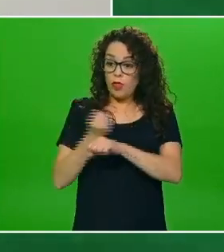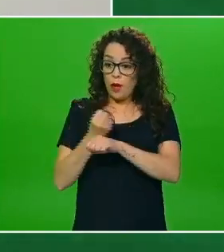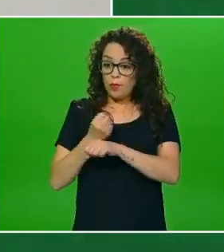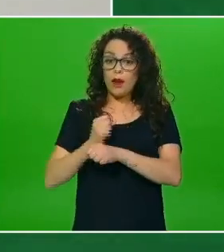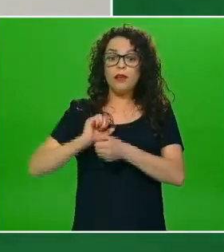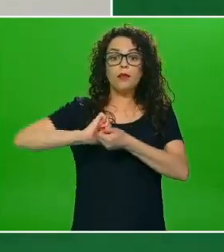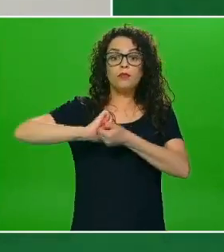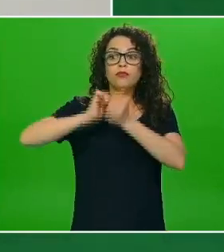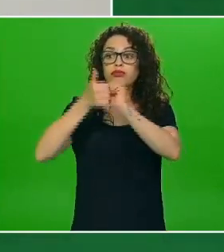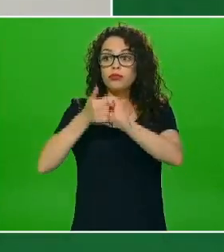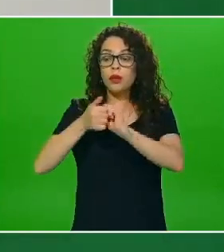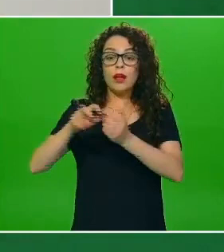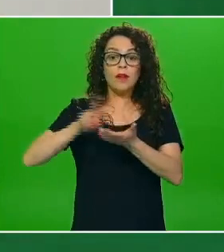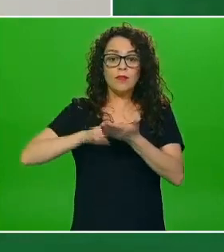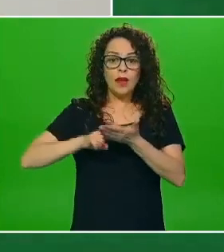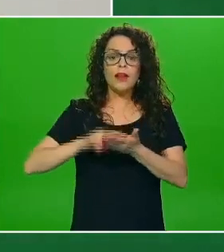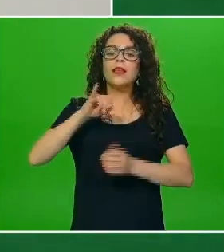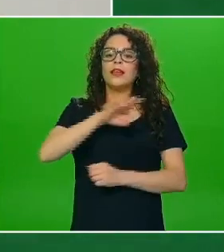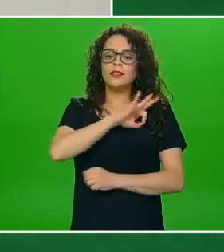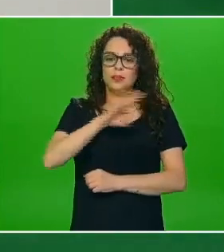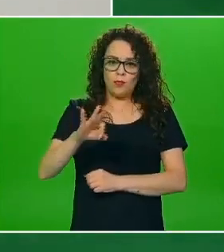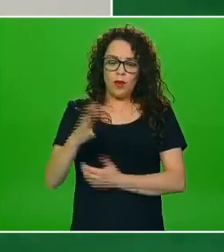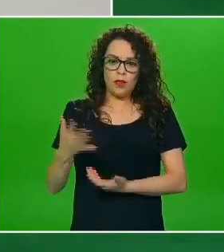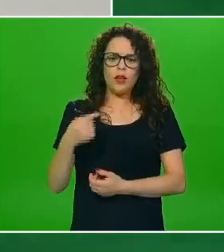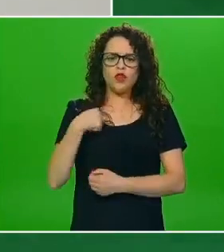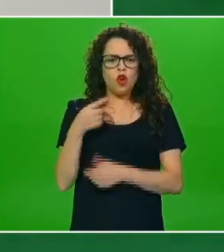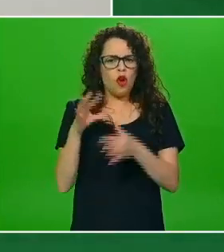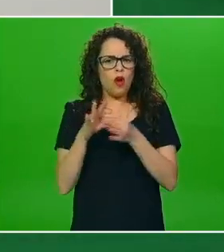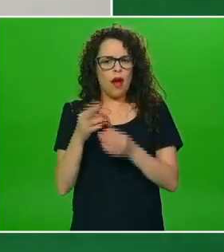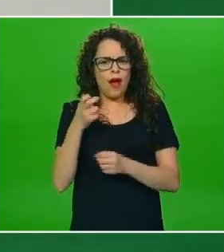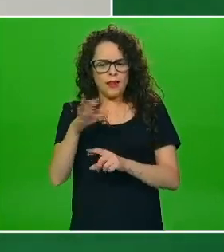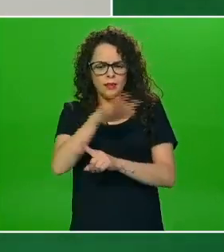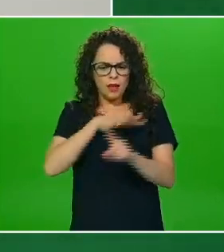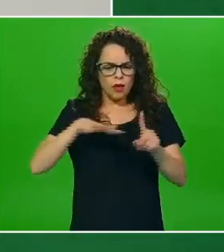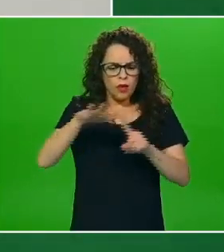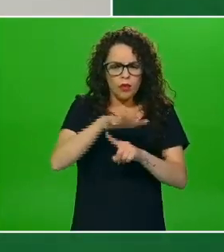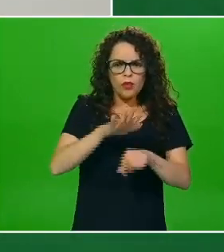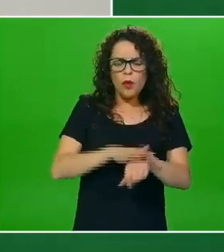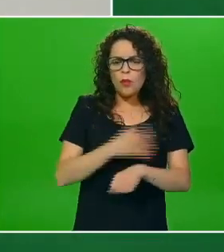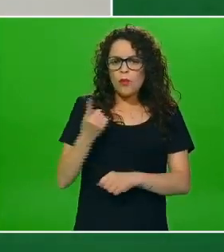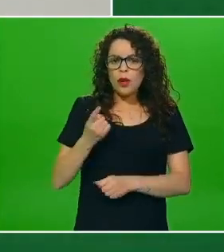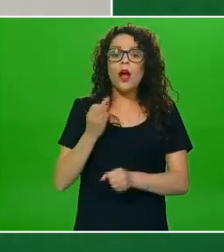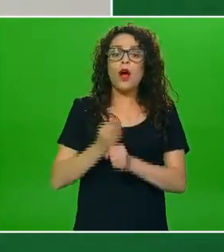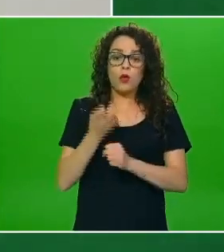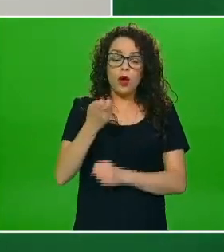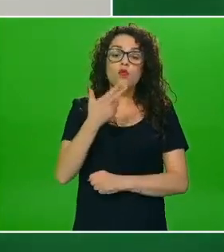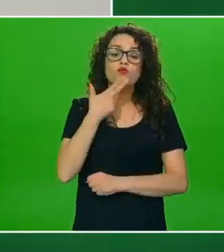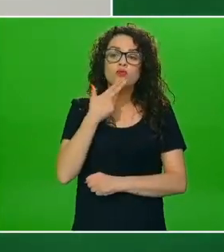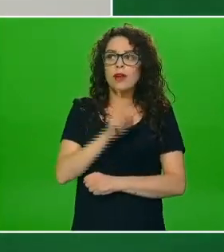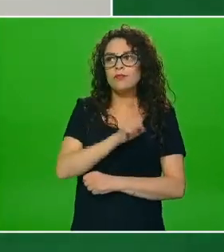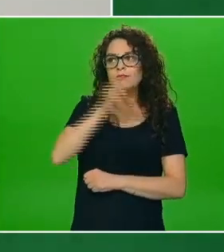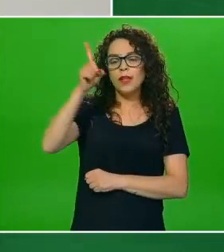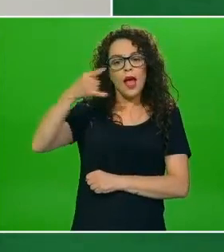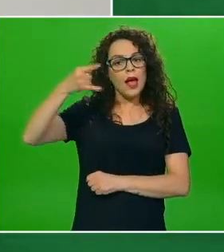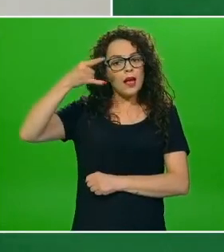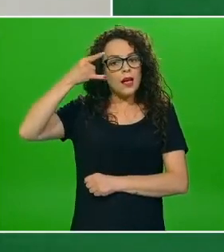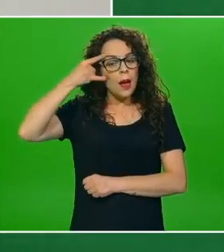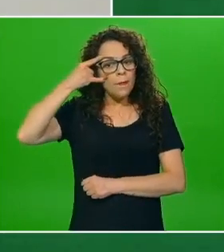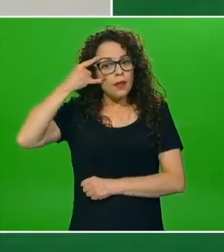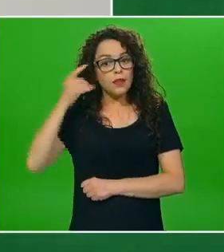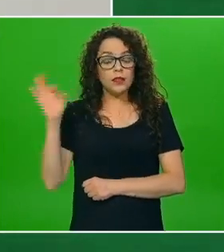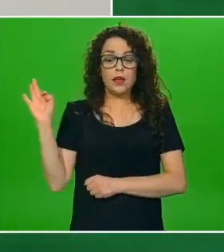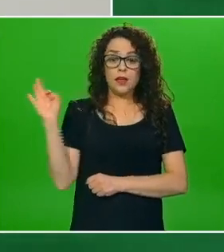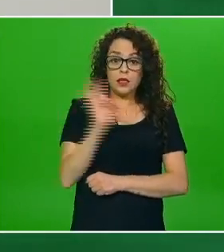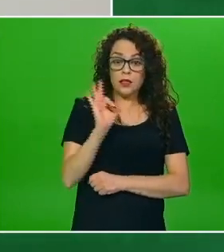reiniciar hablo de este contexto porque es precisamente el que está utilizando en este momento el estado de Campeche es decir si en un momento el